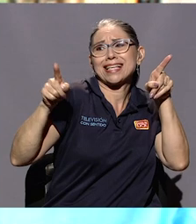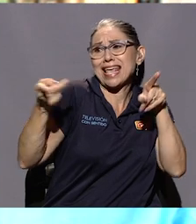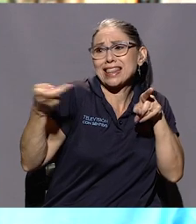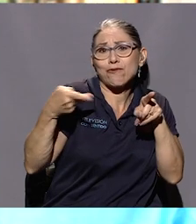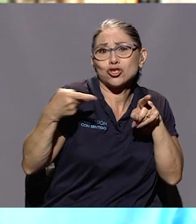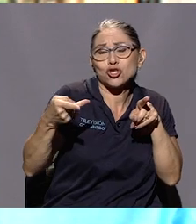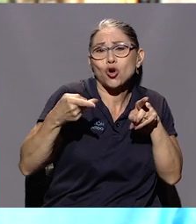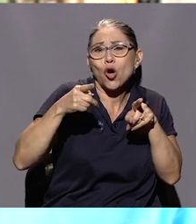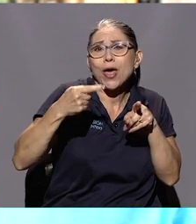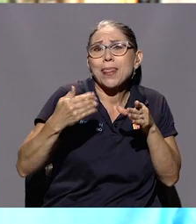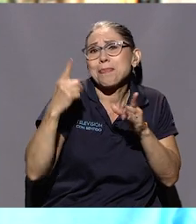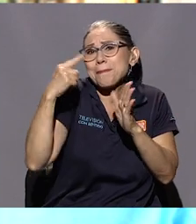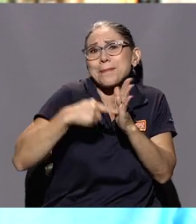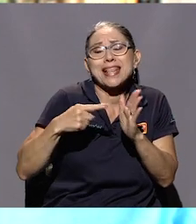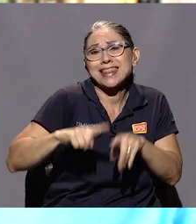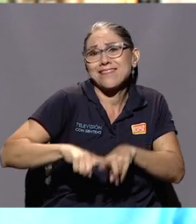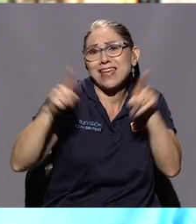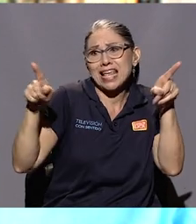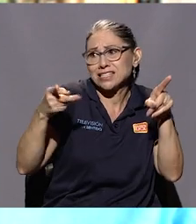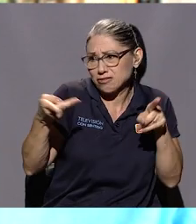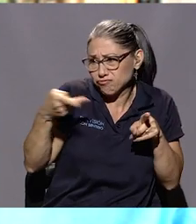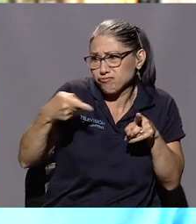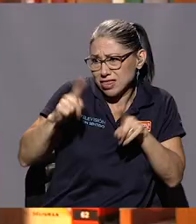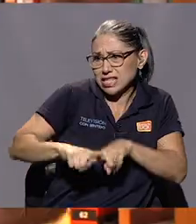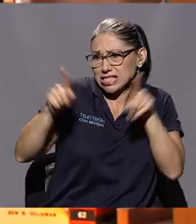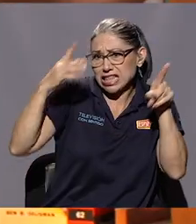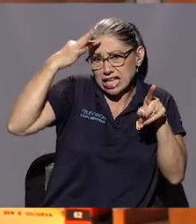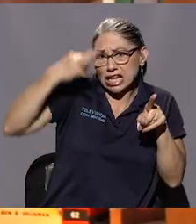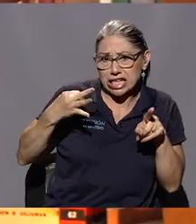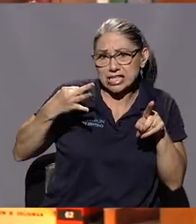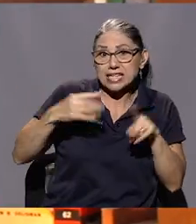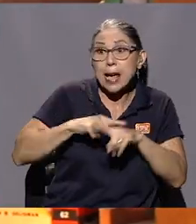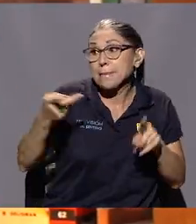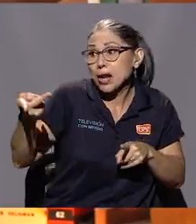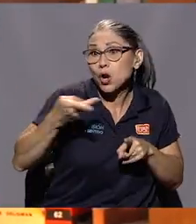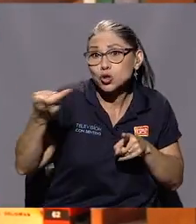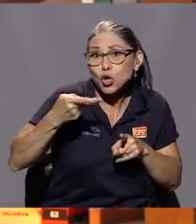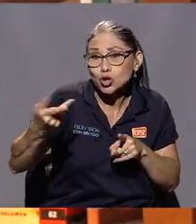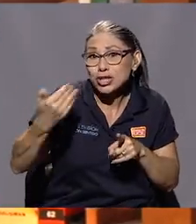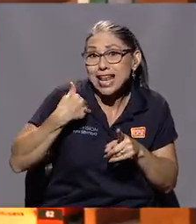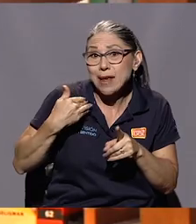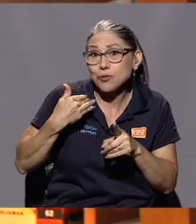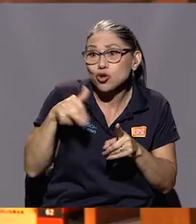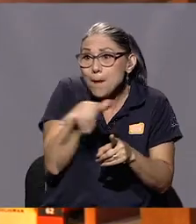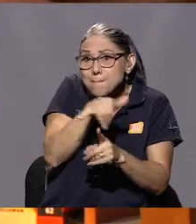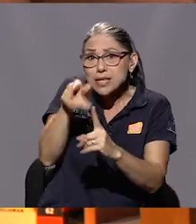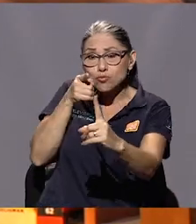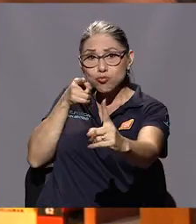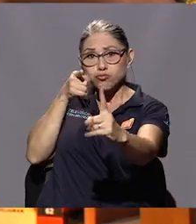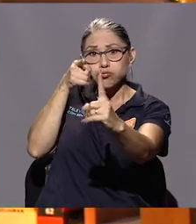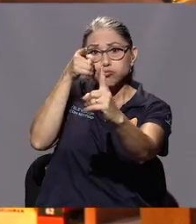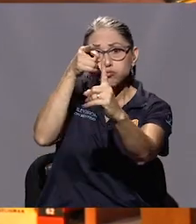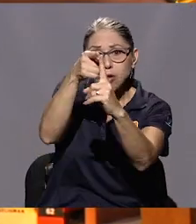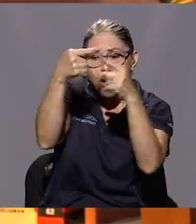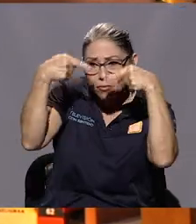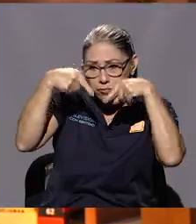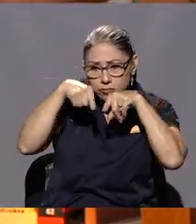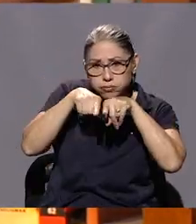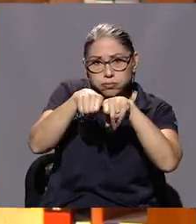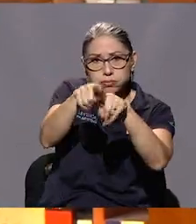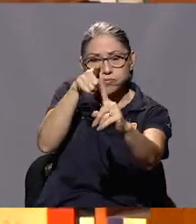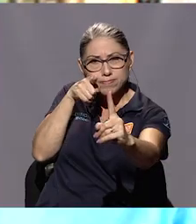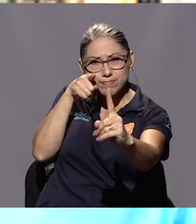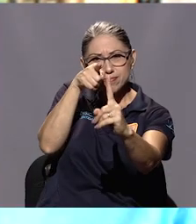de haber mil diferencias, debemos de creer en cosas distintas, pero los dos tenemos un horizonte común. Entonces,